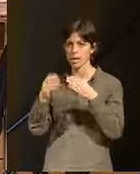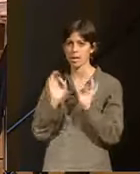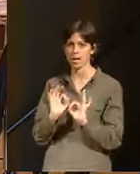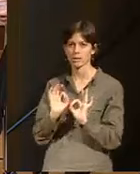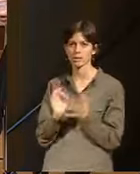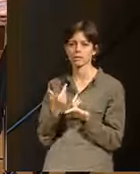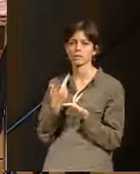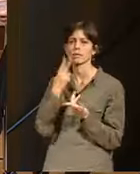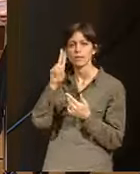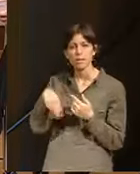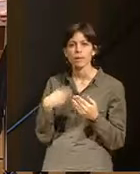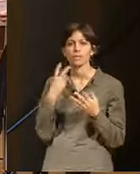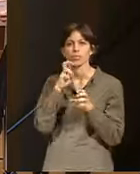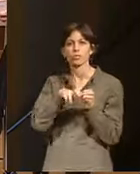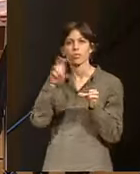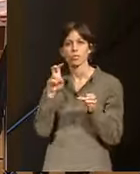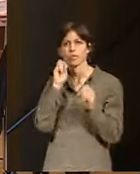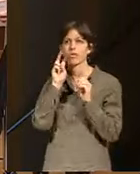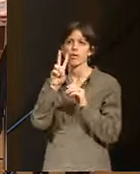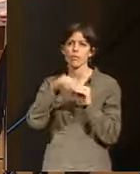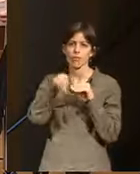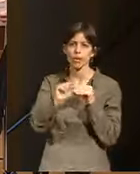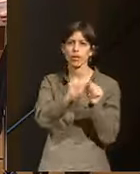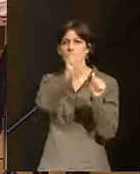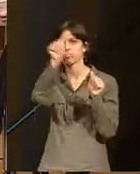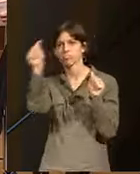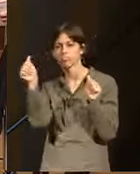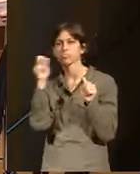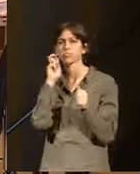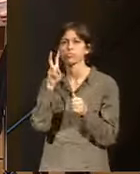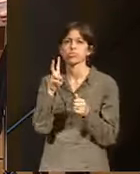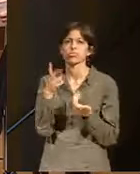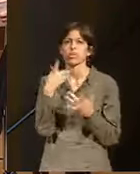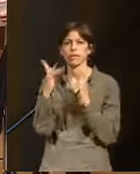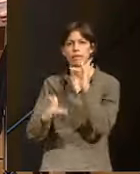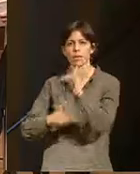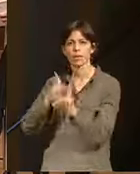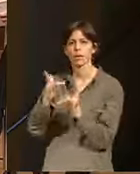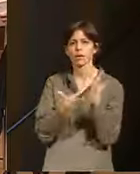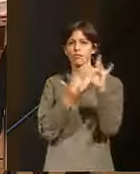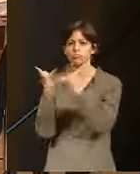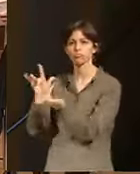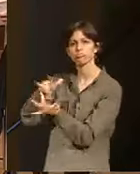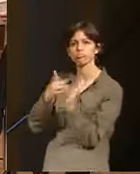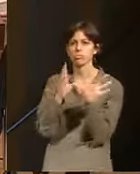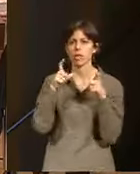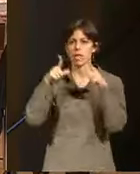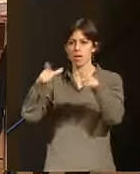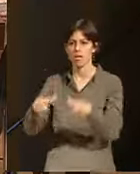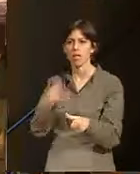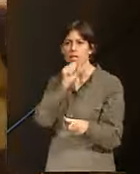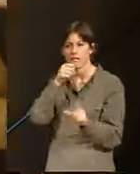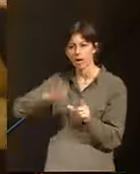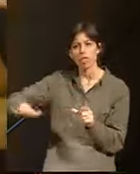sino que me refiero a otras cosas. Cuando uno ve un vídeo, pues cuando de esos ratos en que uno puede pasear en bicicleta por un casco antiguo, por medio de un bonito